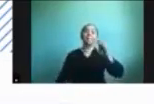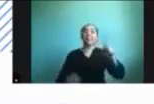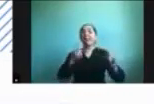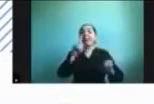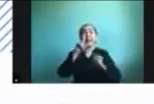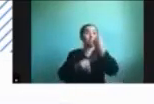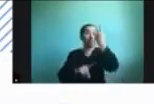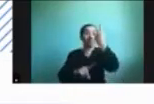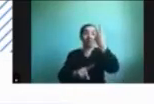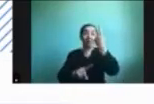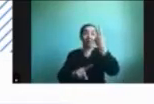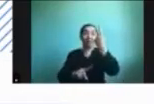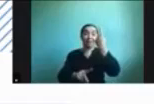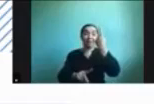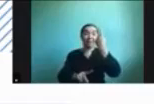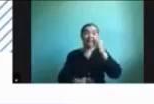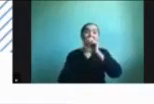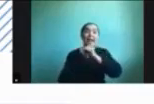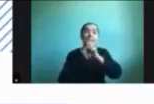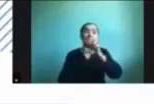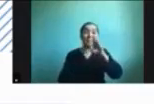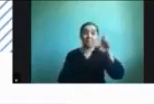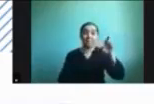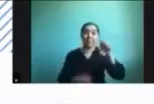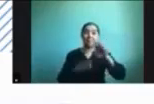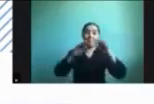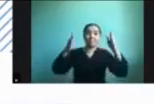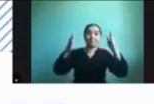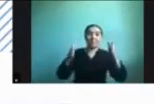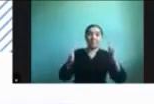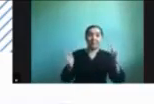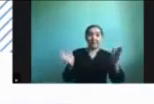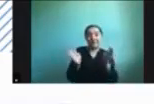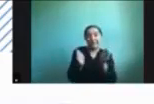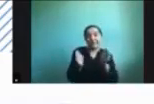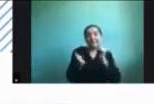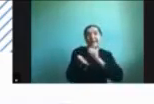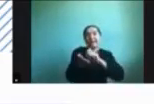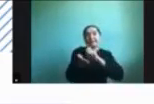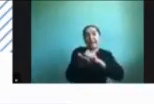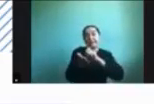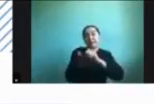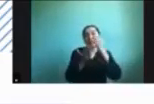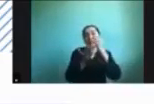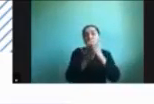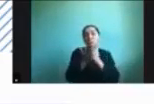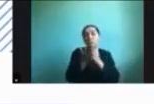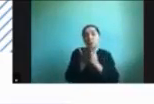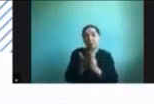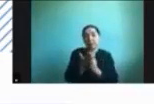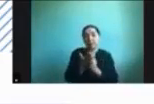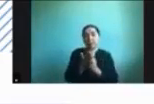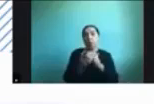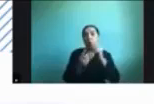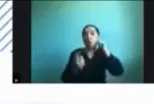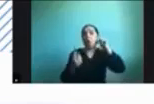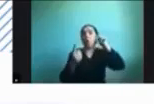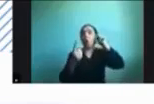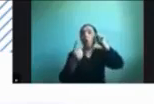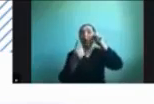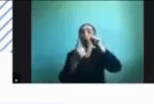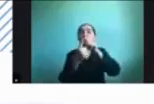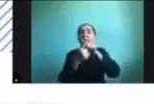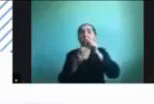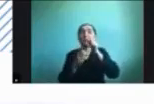en CDETI que está hecha en función de un proyecto que estaba destinado a trabajar con niños y